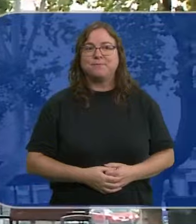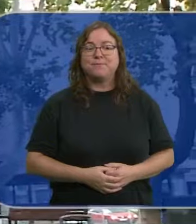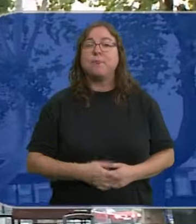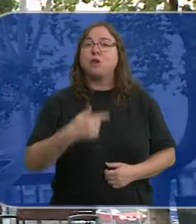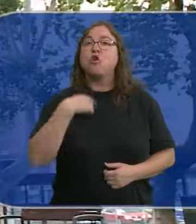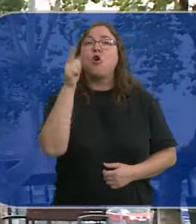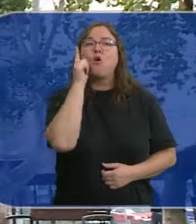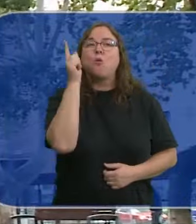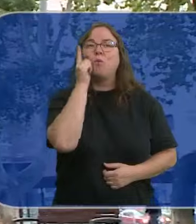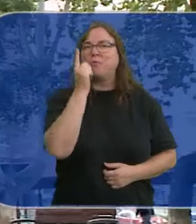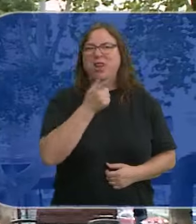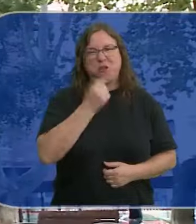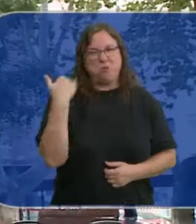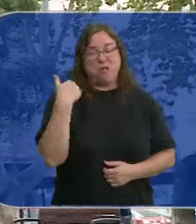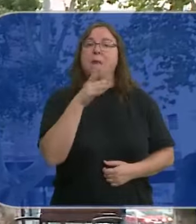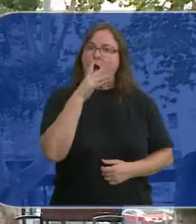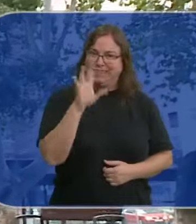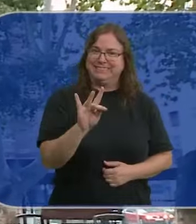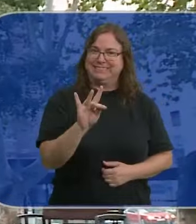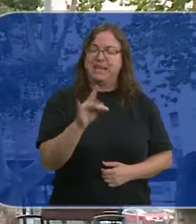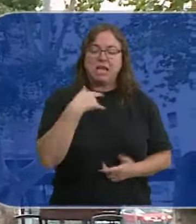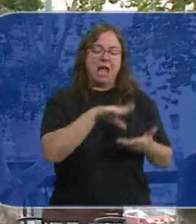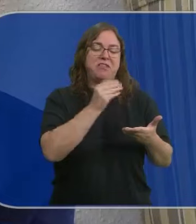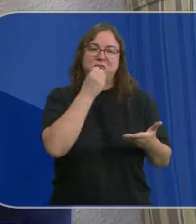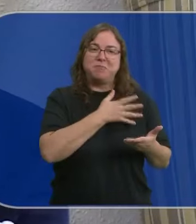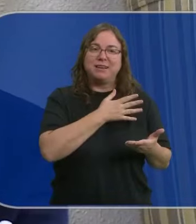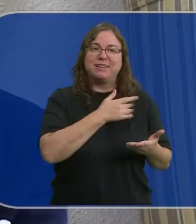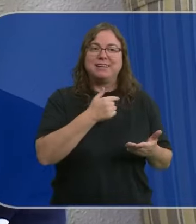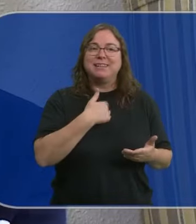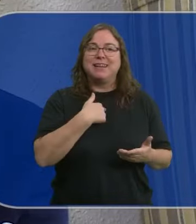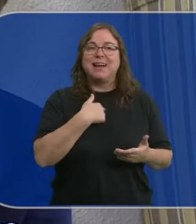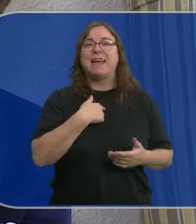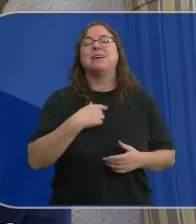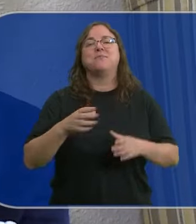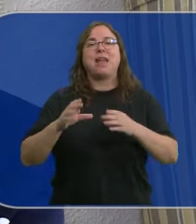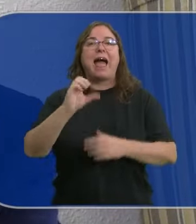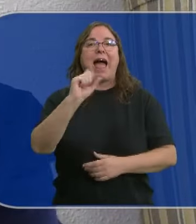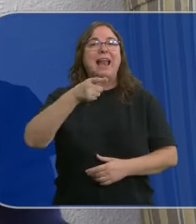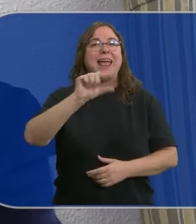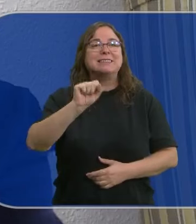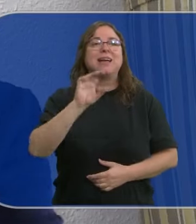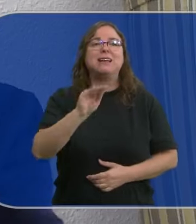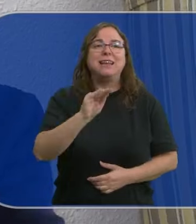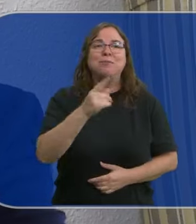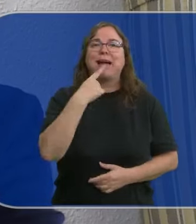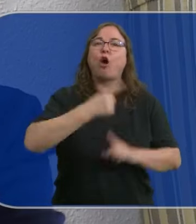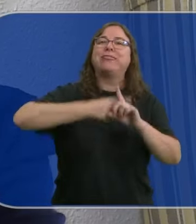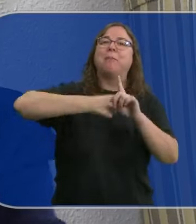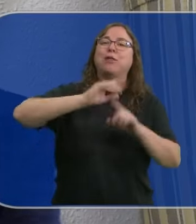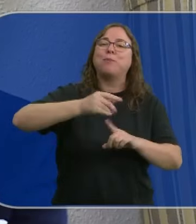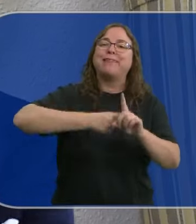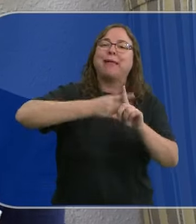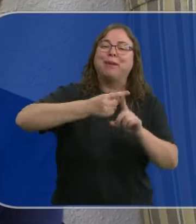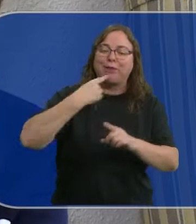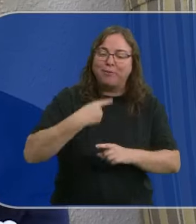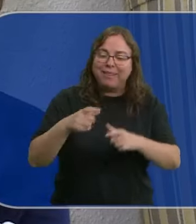El móvil no me gustaba, pero ahora ya se llega, le entiendo bien. Tengo la lesa, que la pregunto cómo hacen las temperaturas todos